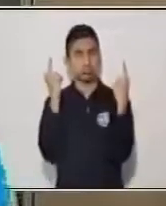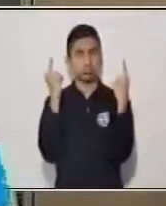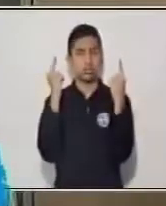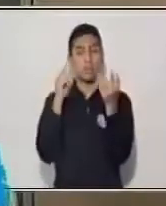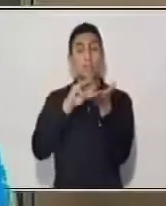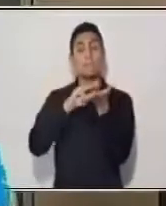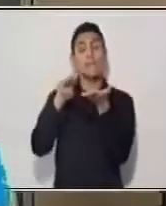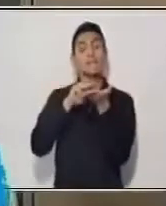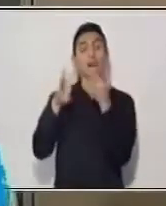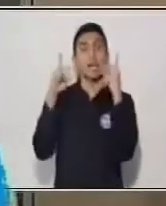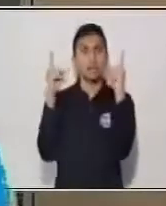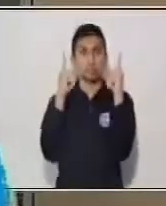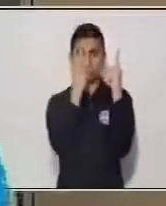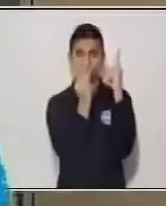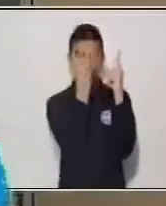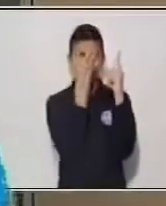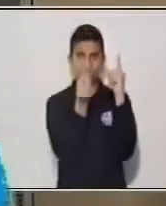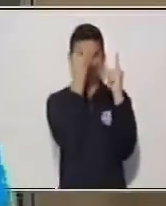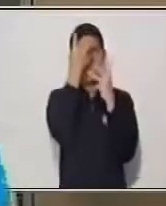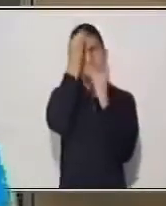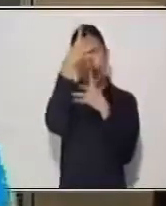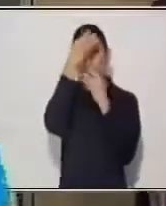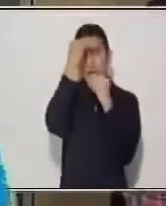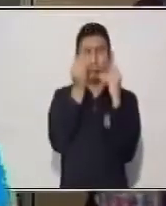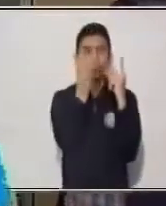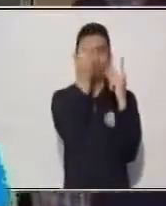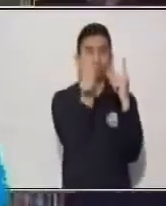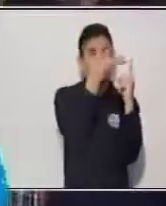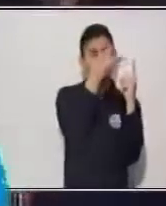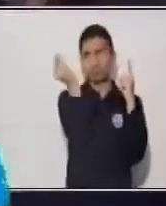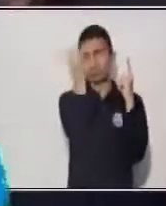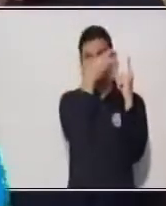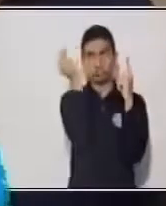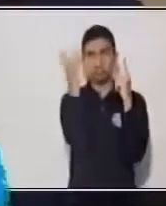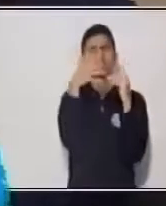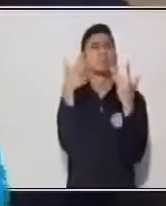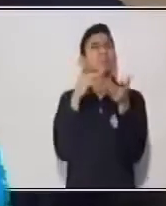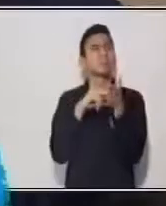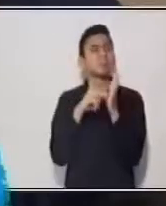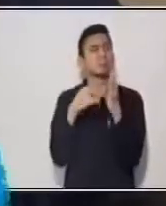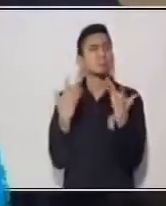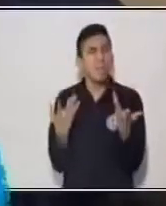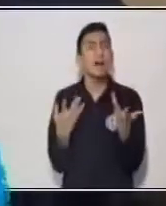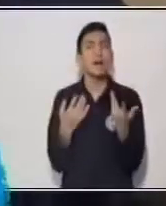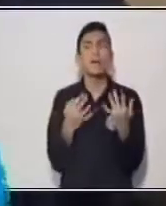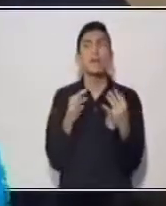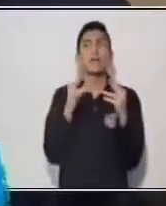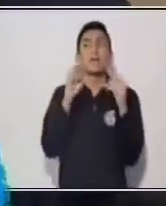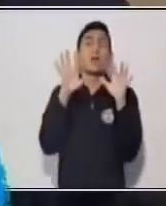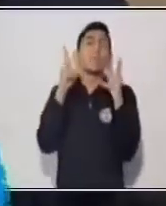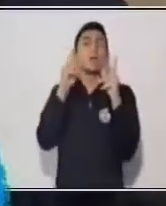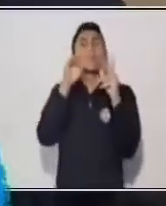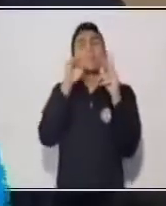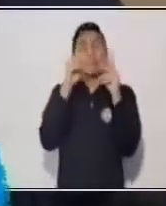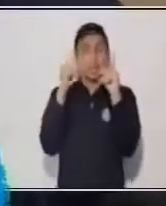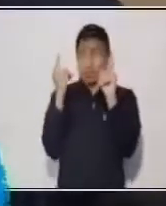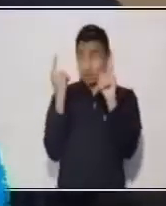Y a estos, el emisor y el receptor, se les va a conocer como interlocutores.